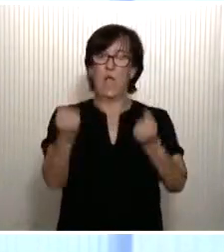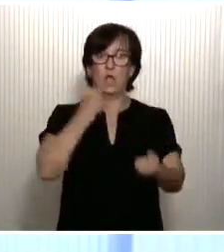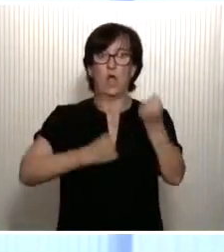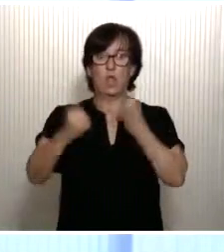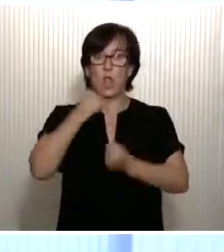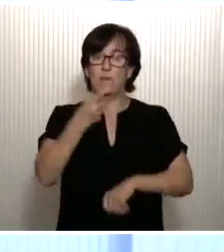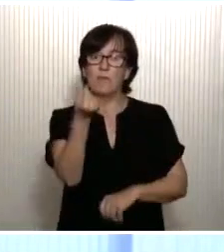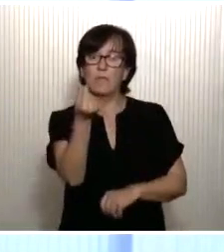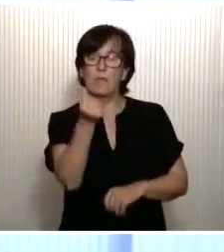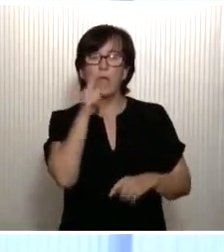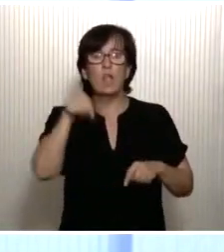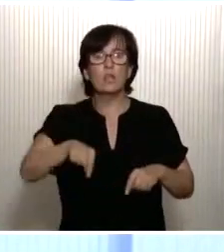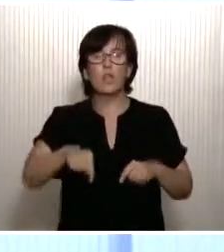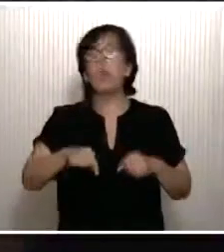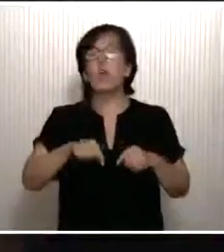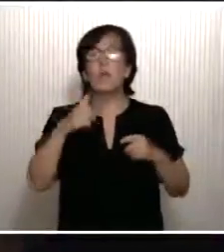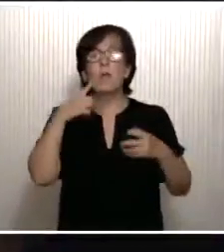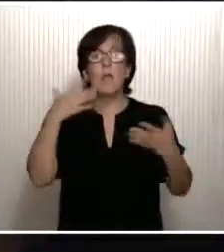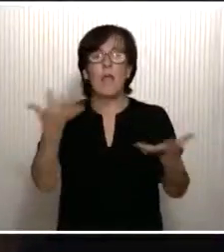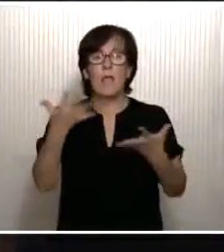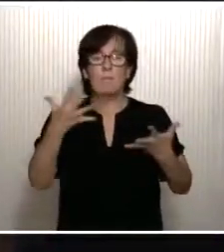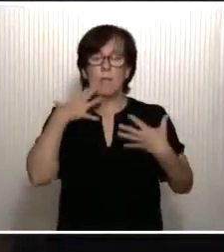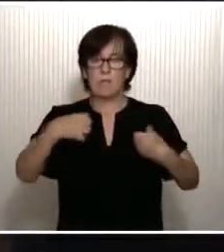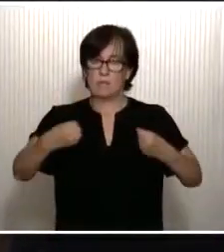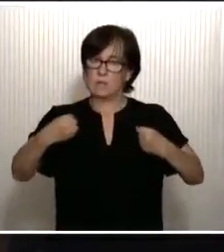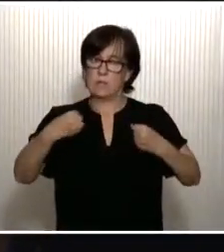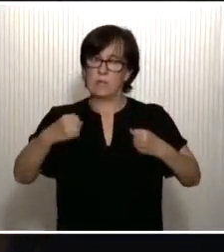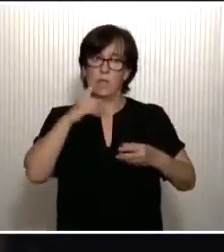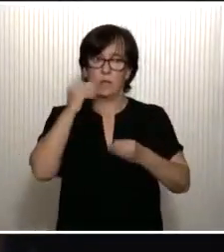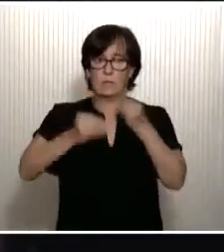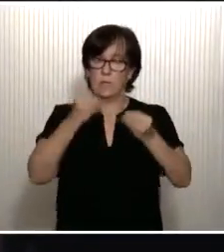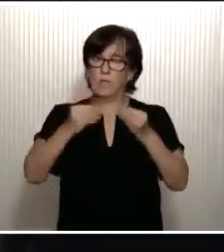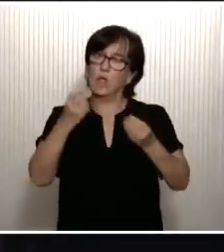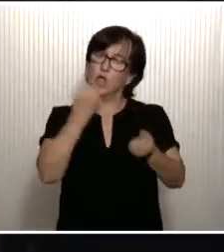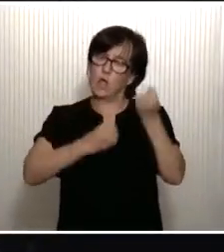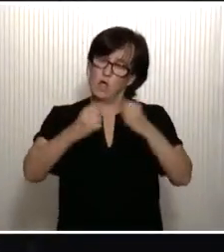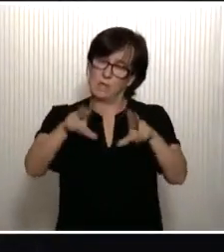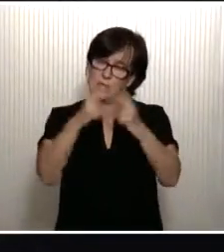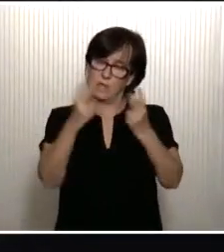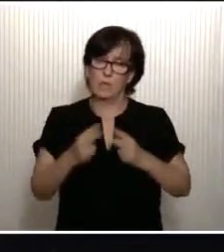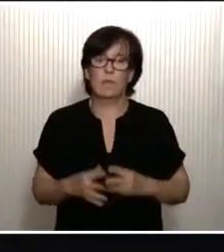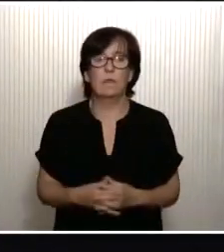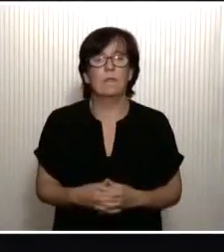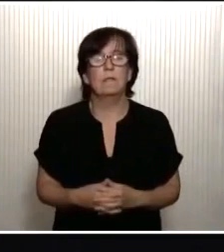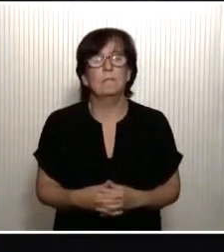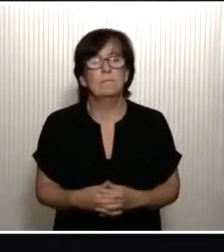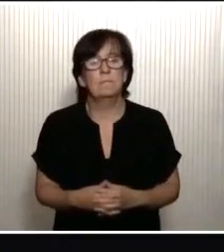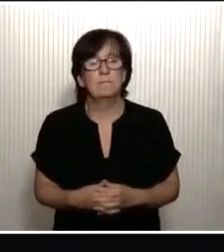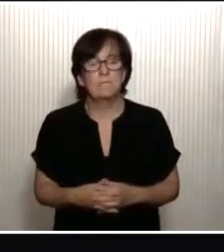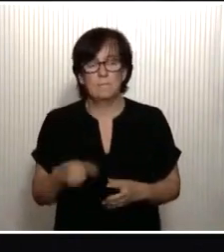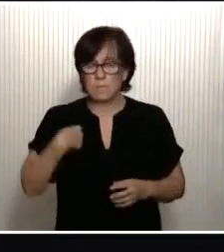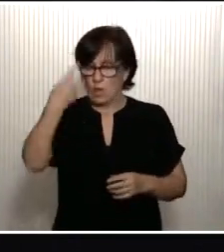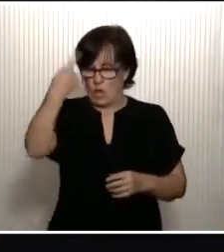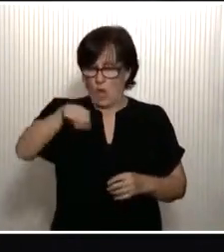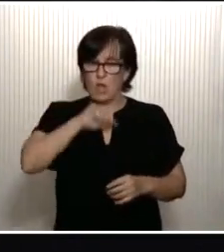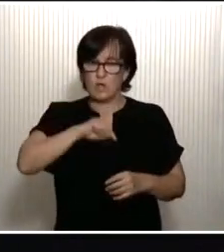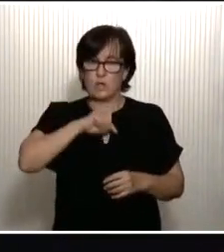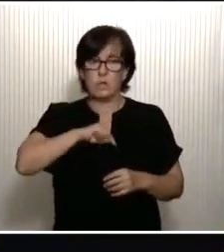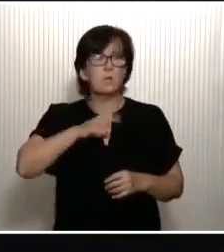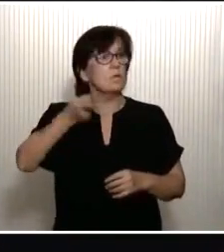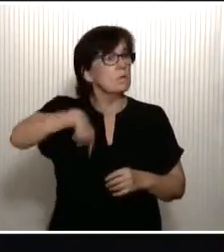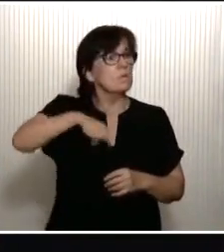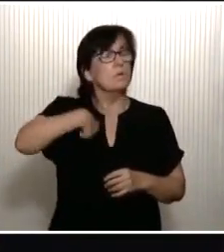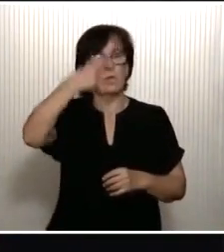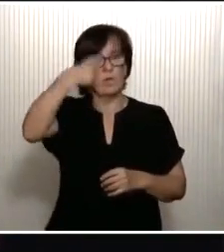Y hoy, una emergencia sanitaria, indudablemente, con consecuencias económicas y sociales. Soy consciente. Somos